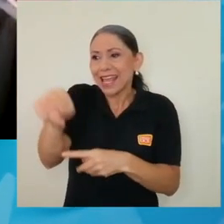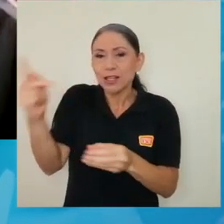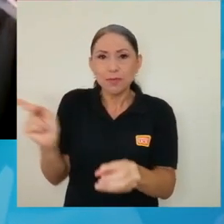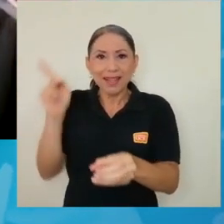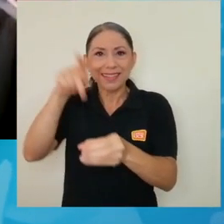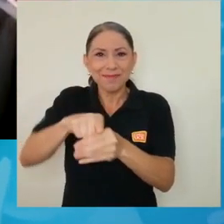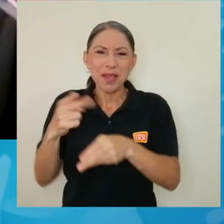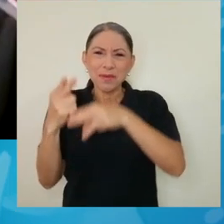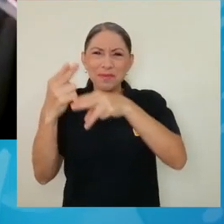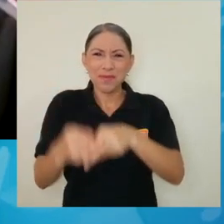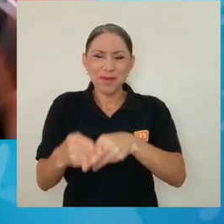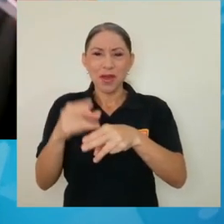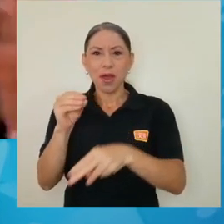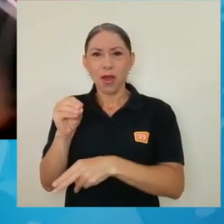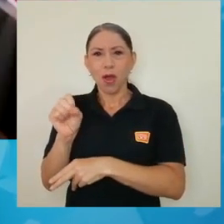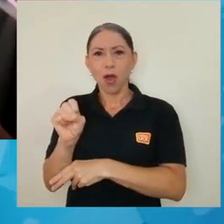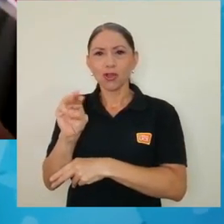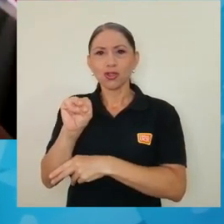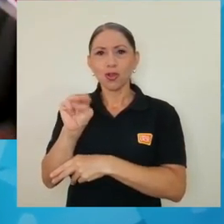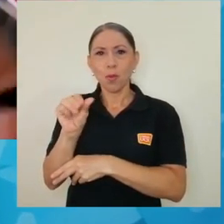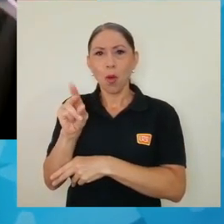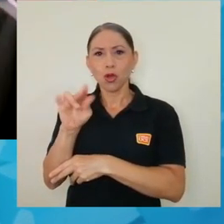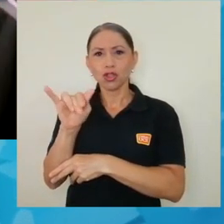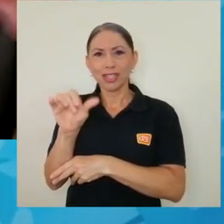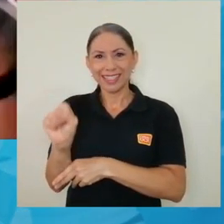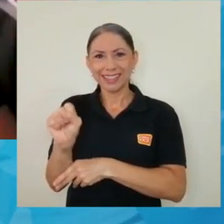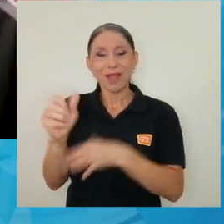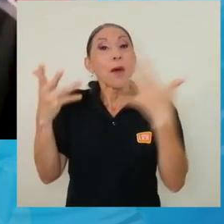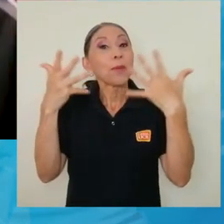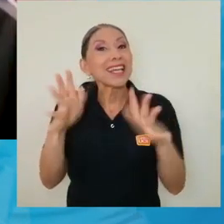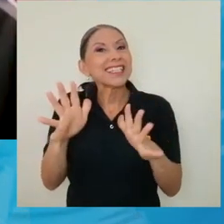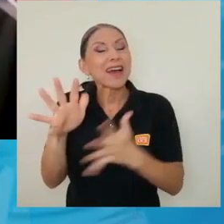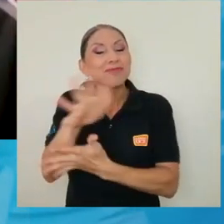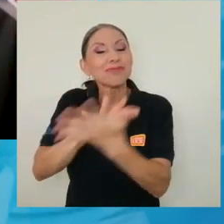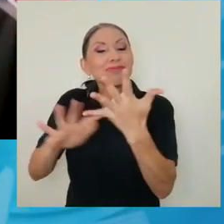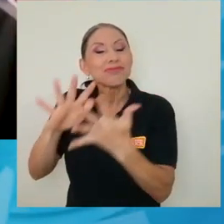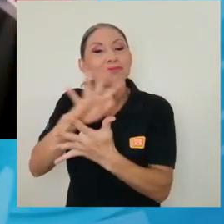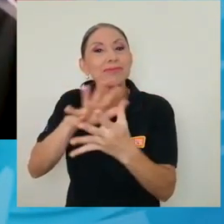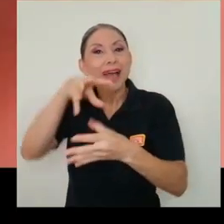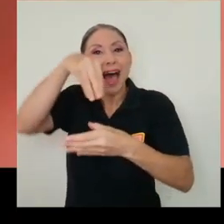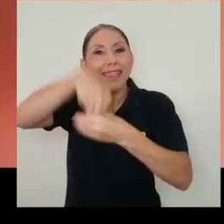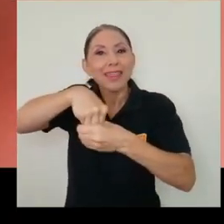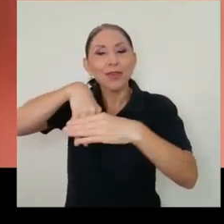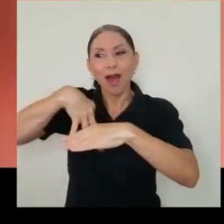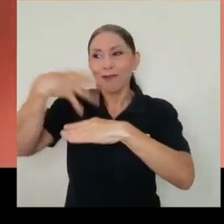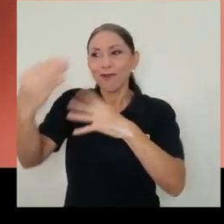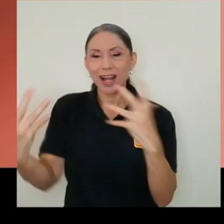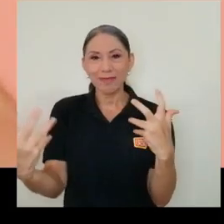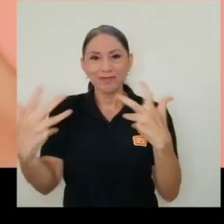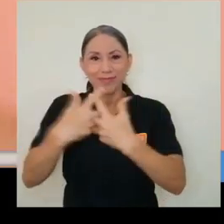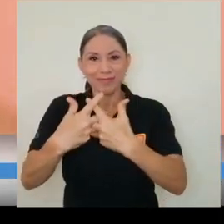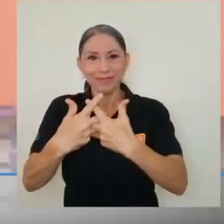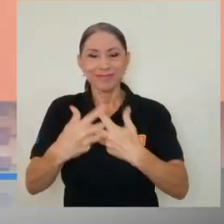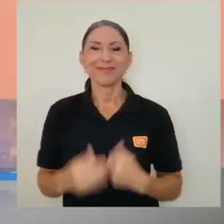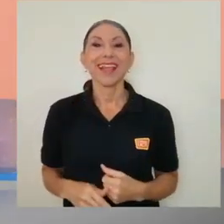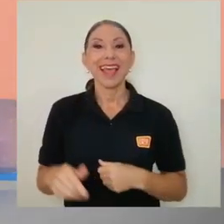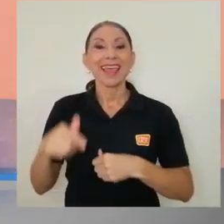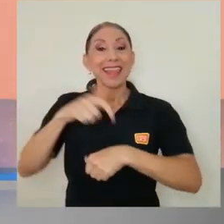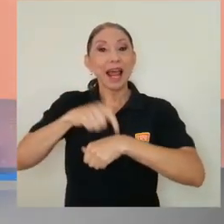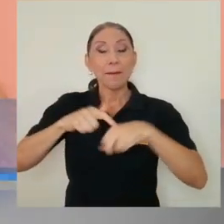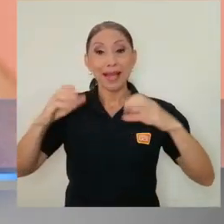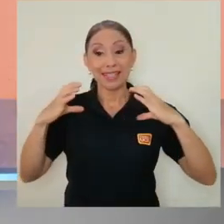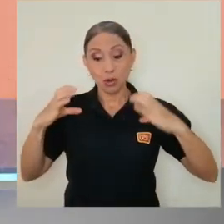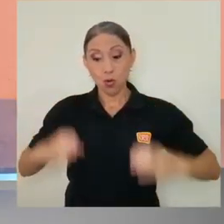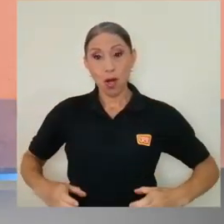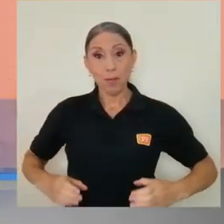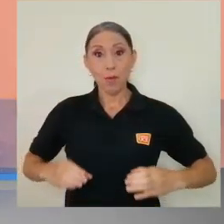a Osmosis, como que ya era una entrada donde se combinaba tanto lo de adentro como lo de afuera. Las temporadas cuerpo y fijaciones de Artes